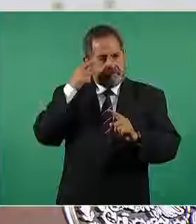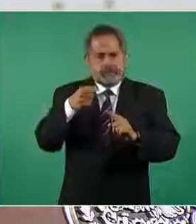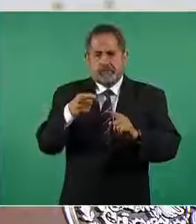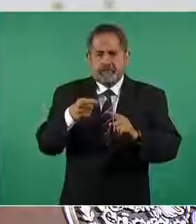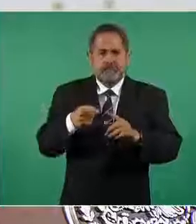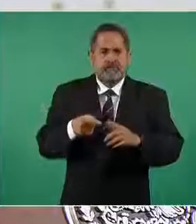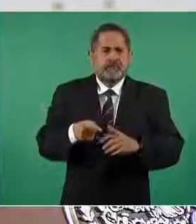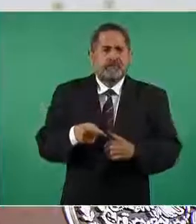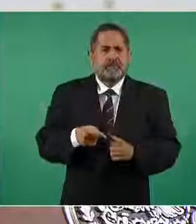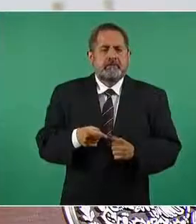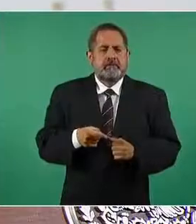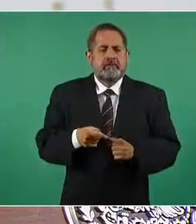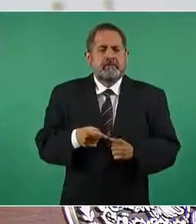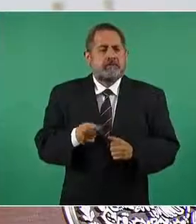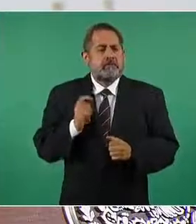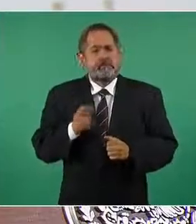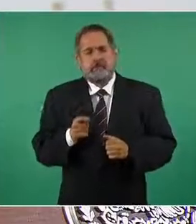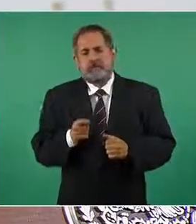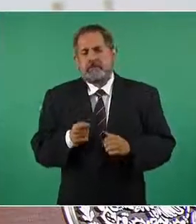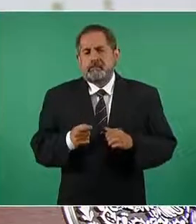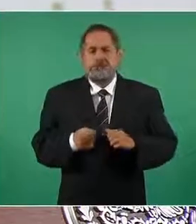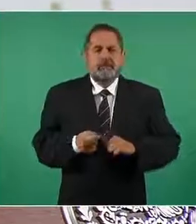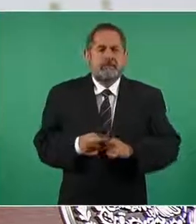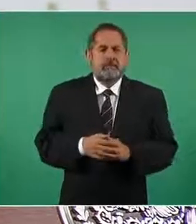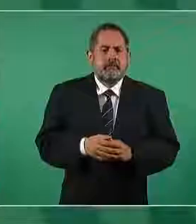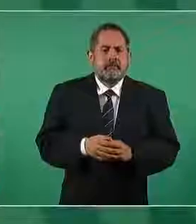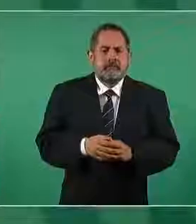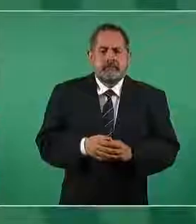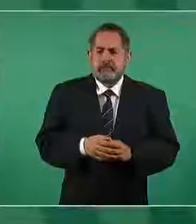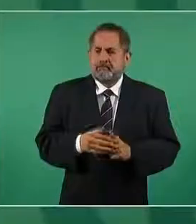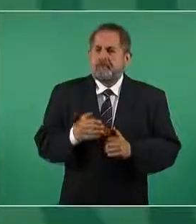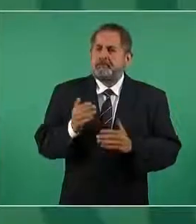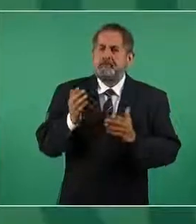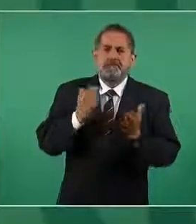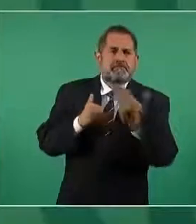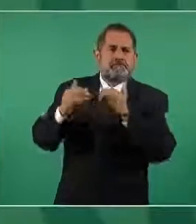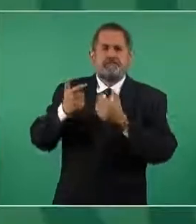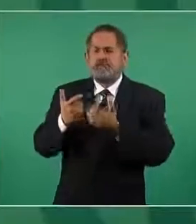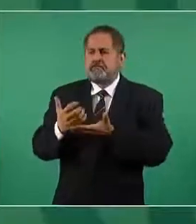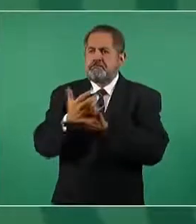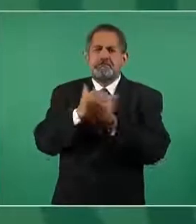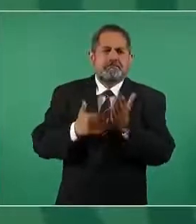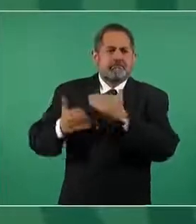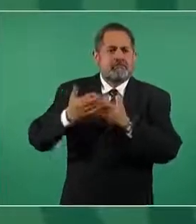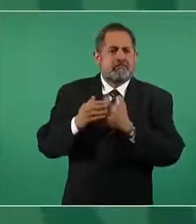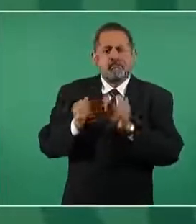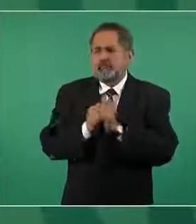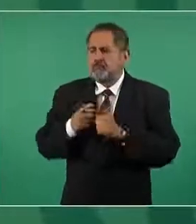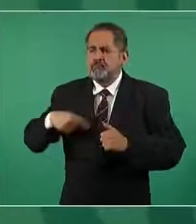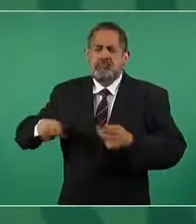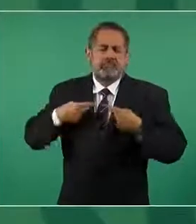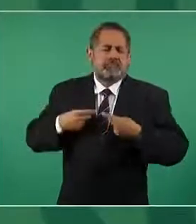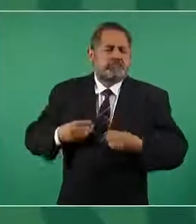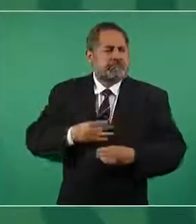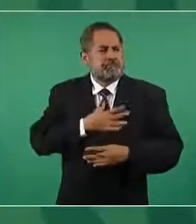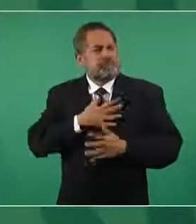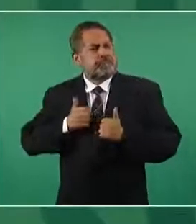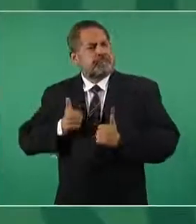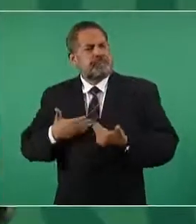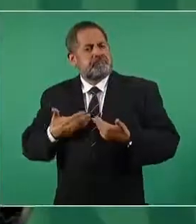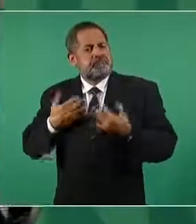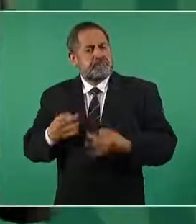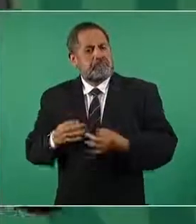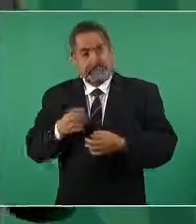no sólo crecimiento económico significa bienestar la unión europea